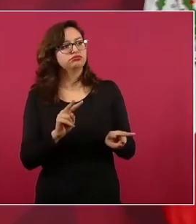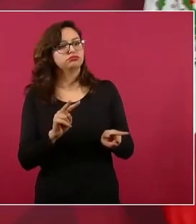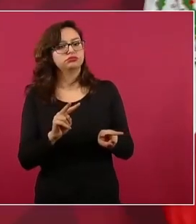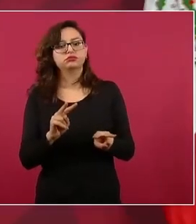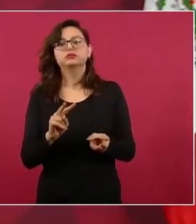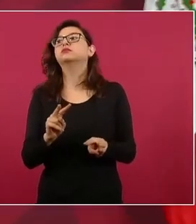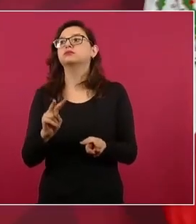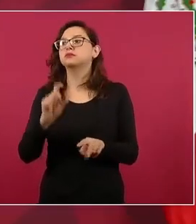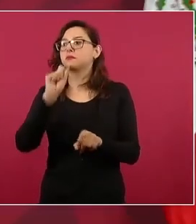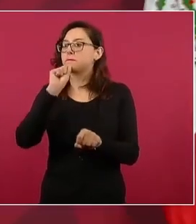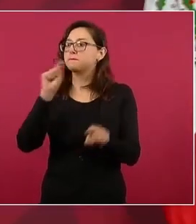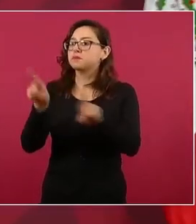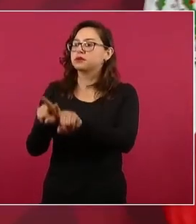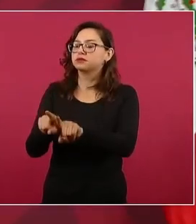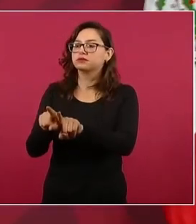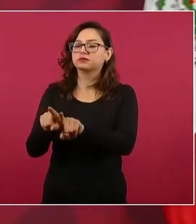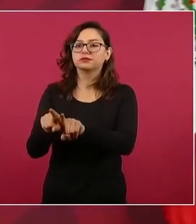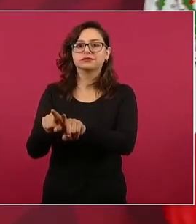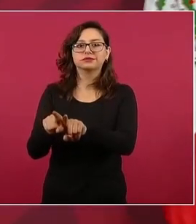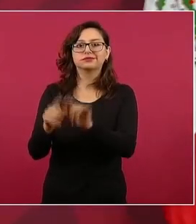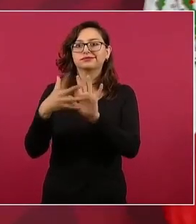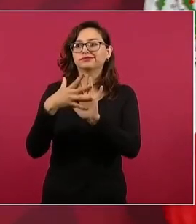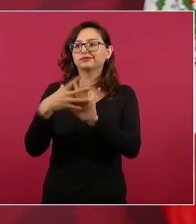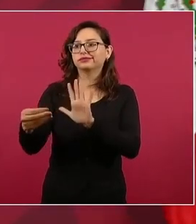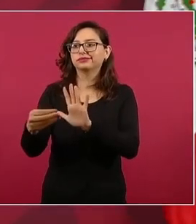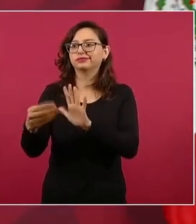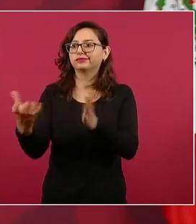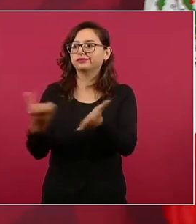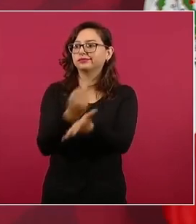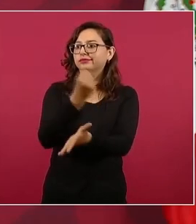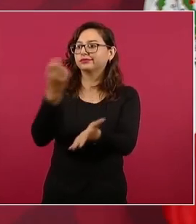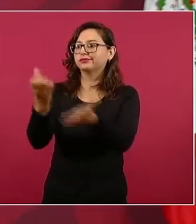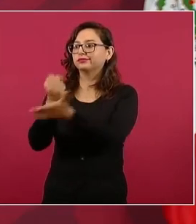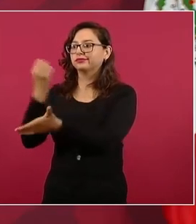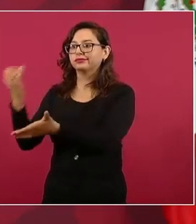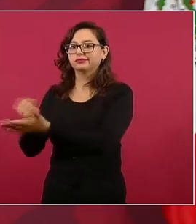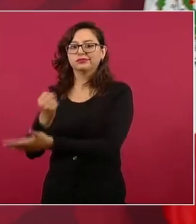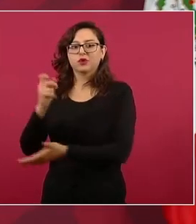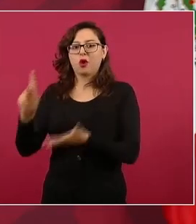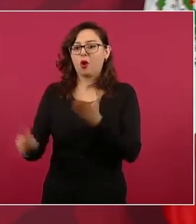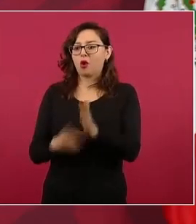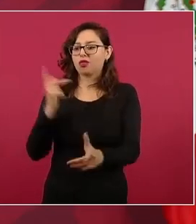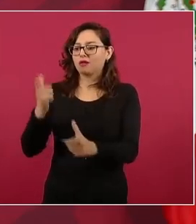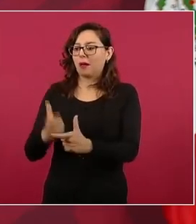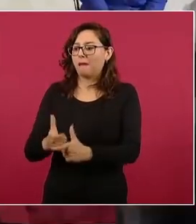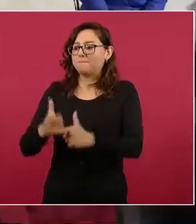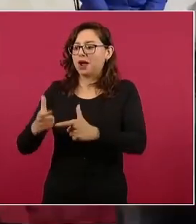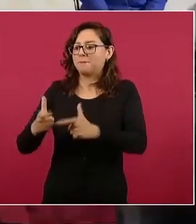y el de ayer fue histórico